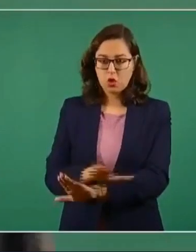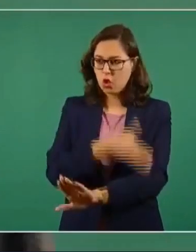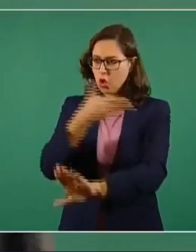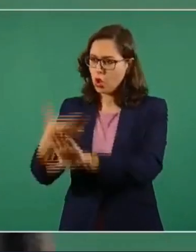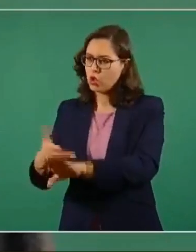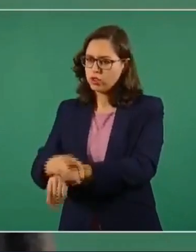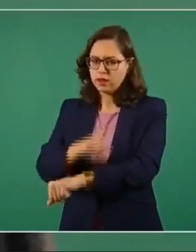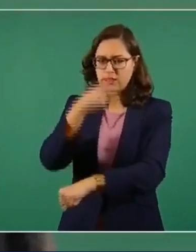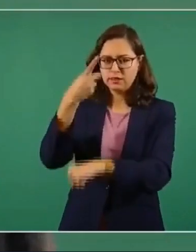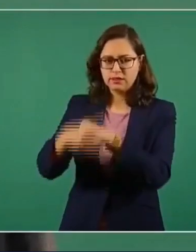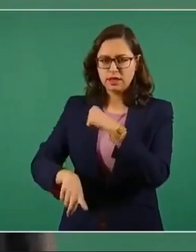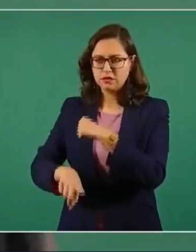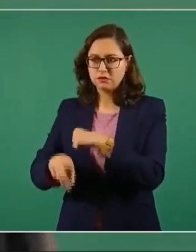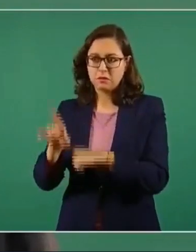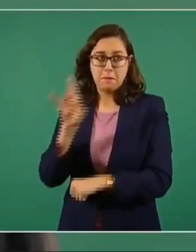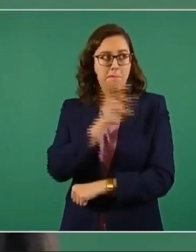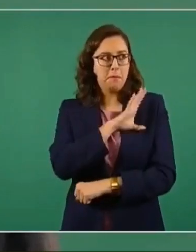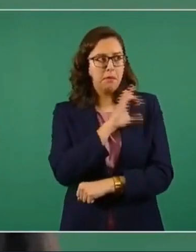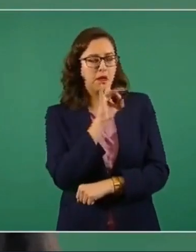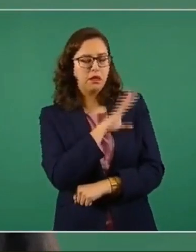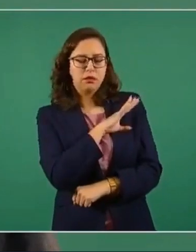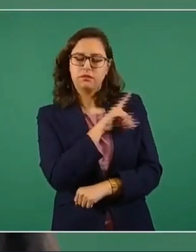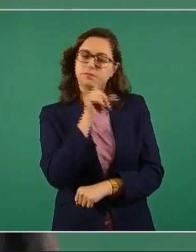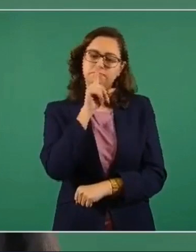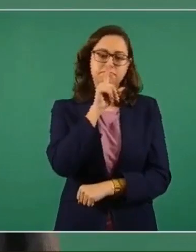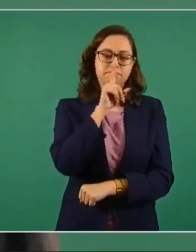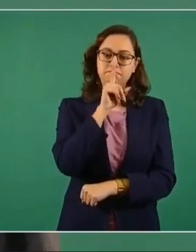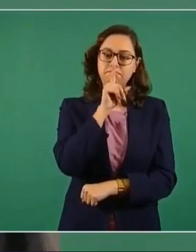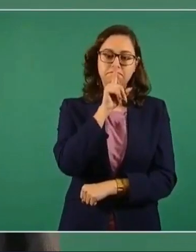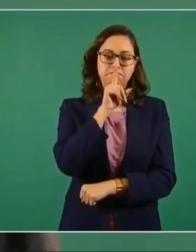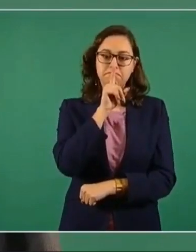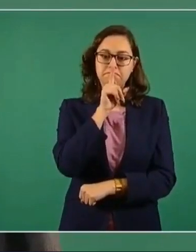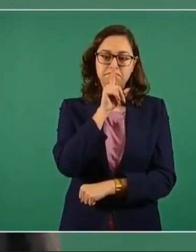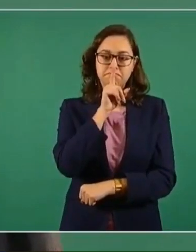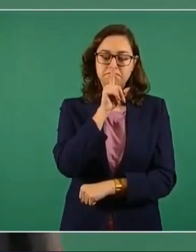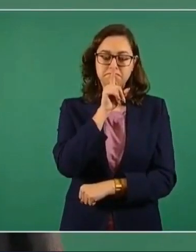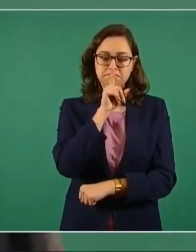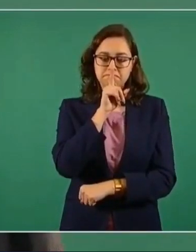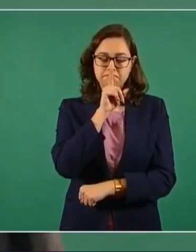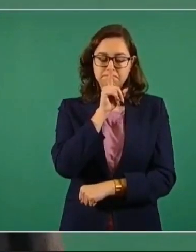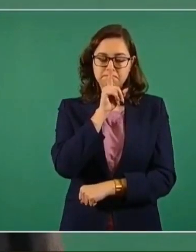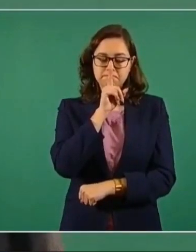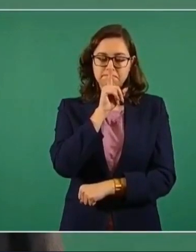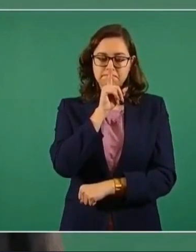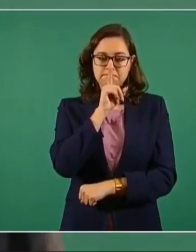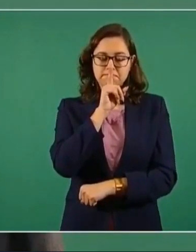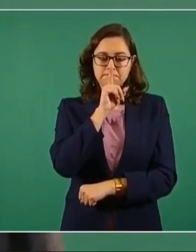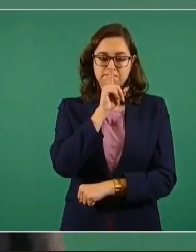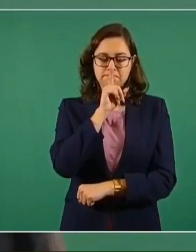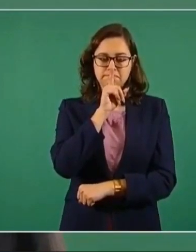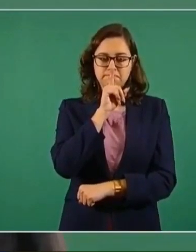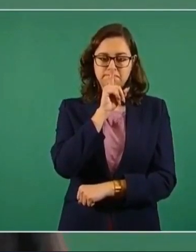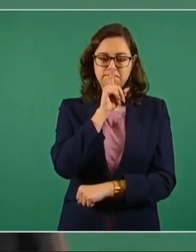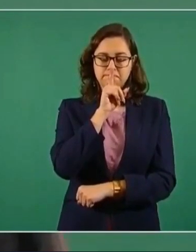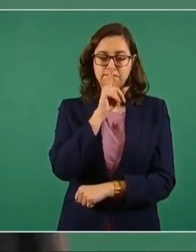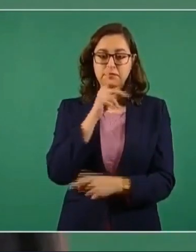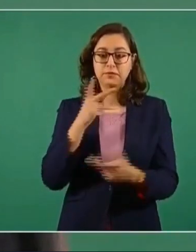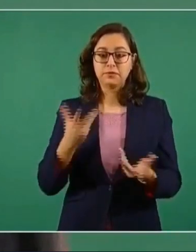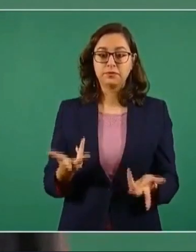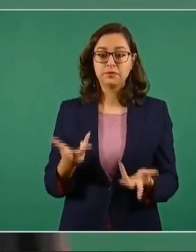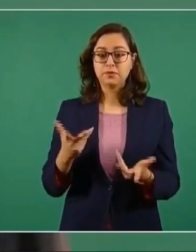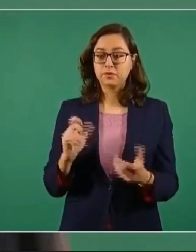que no sean intimidados, que no sean